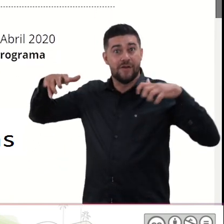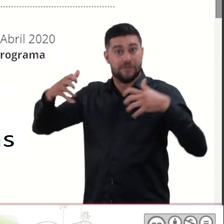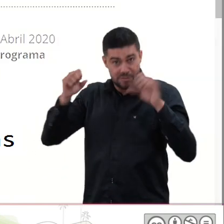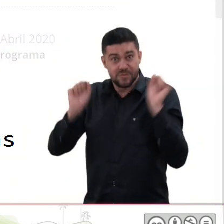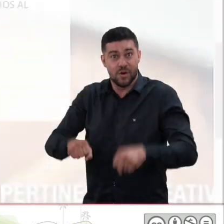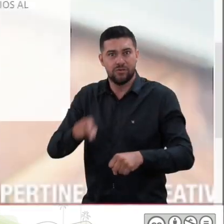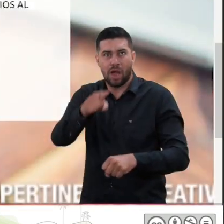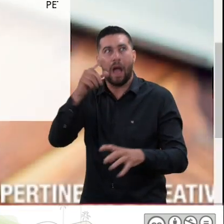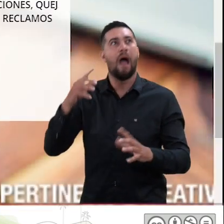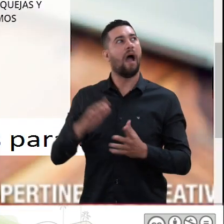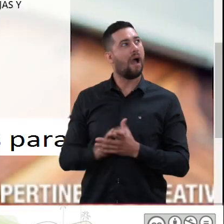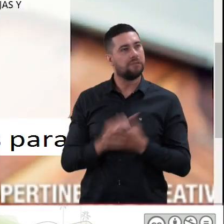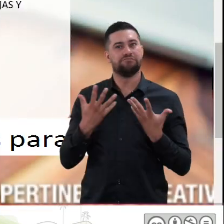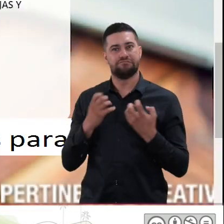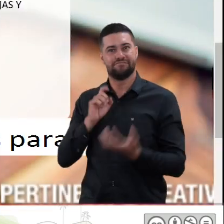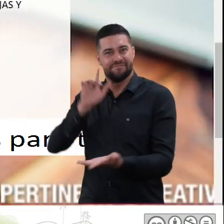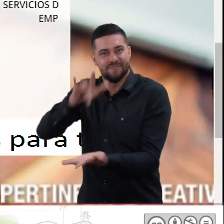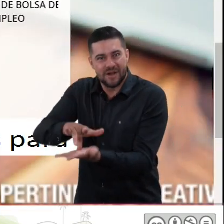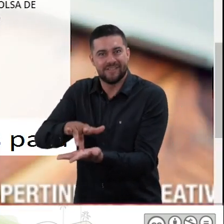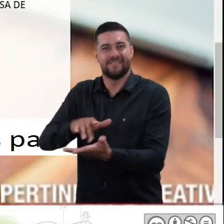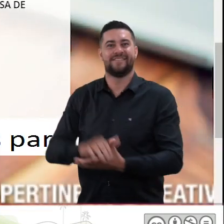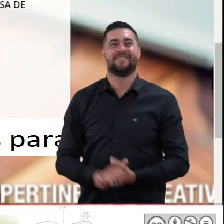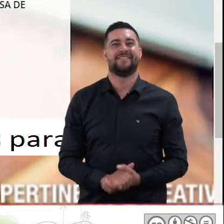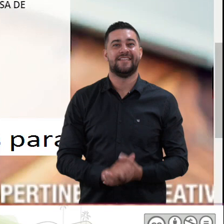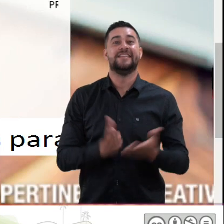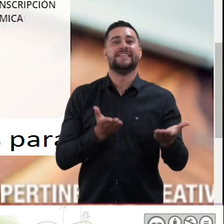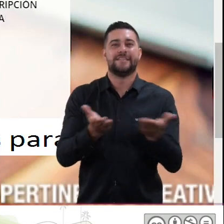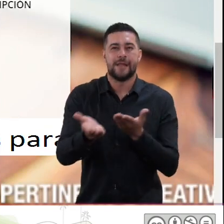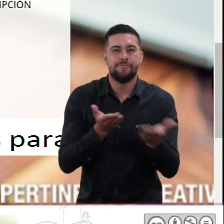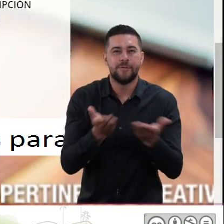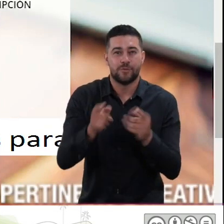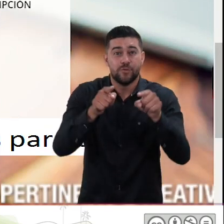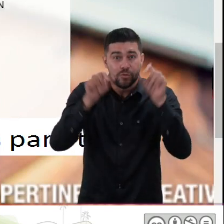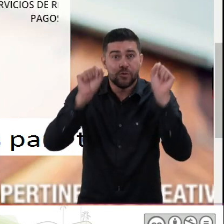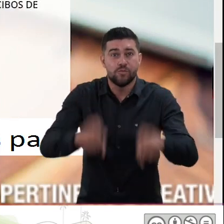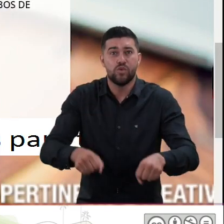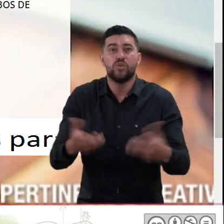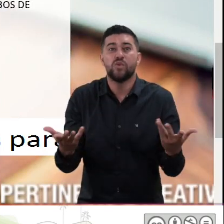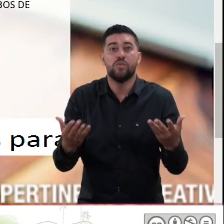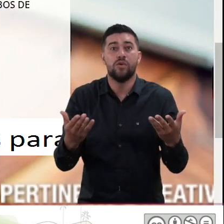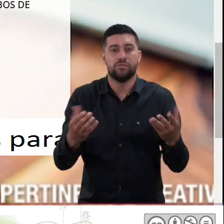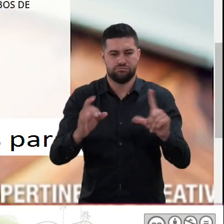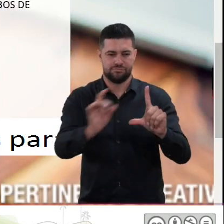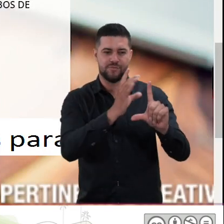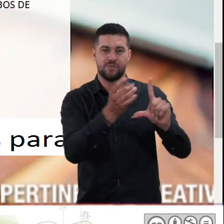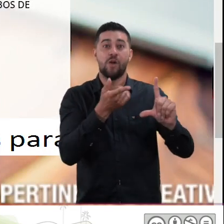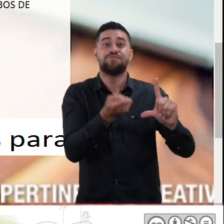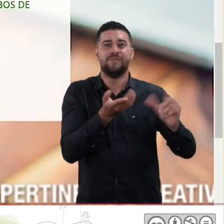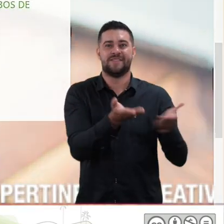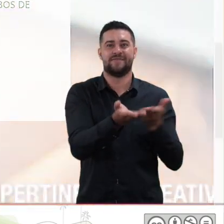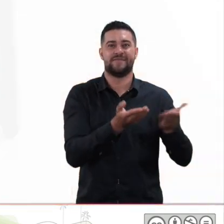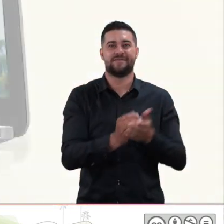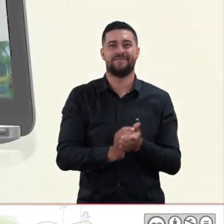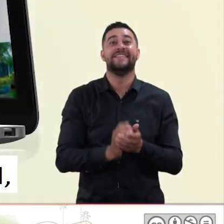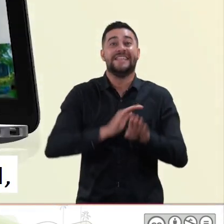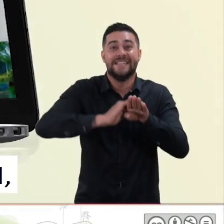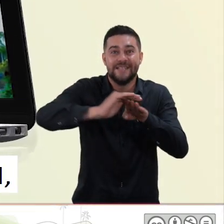puedas programarte. También podrás acceder a los servicios disponibles para ti en nuestra zona de servicios en línea.